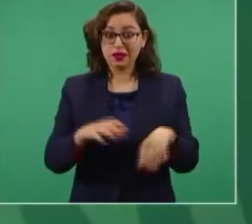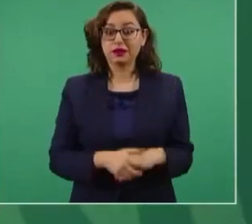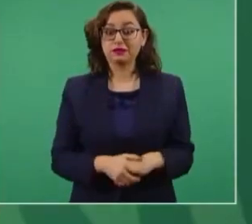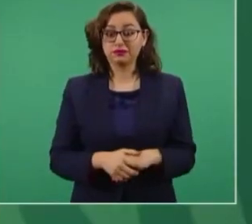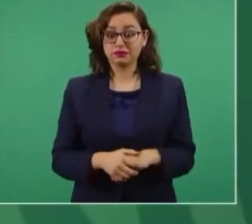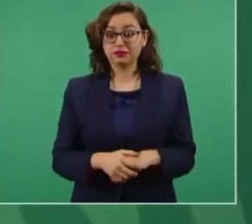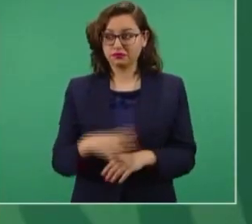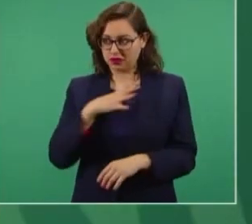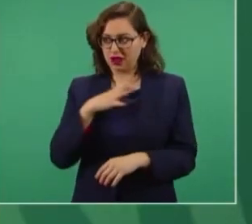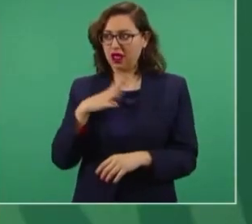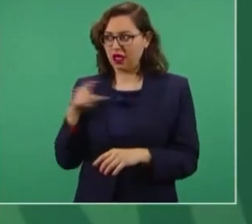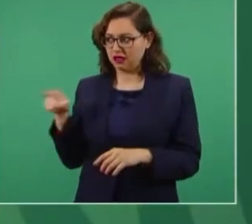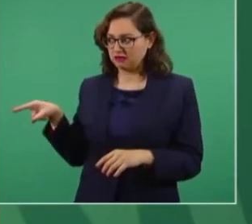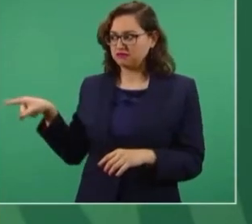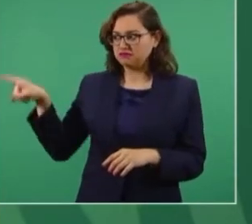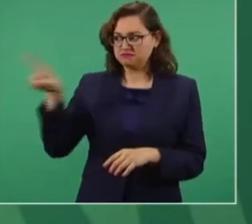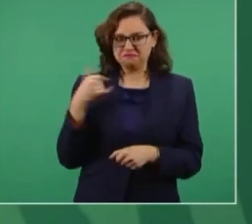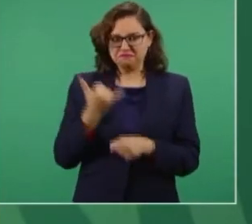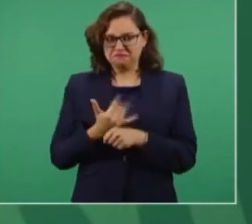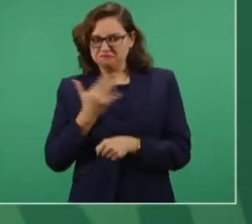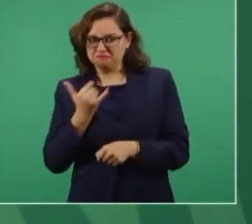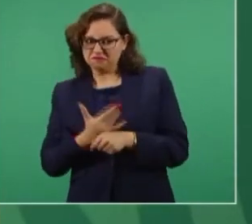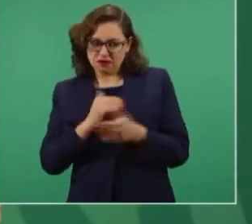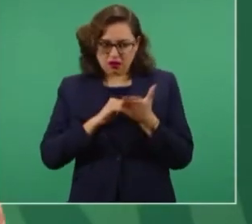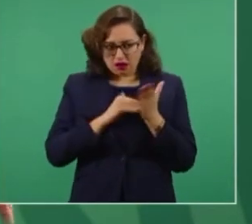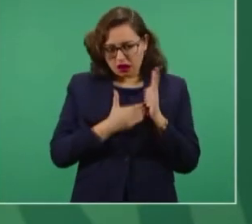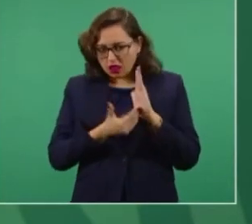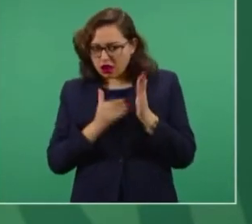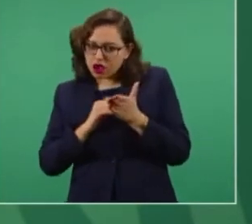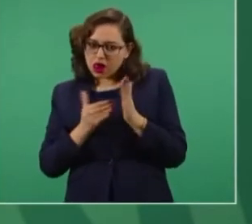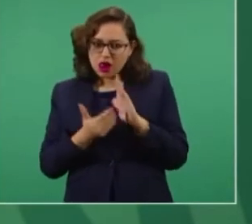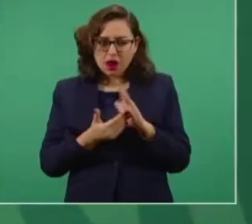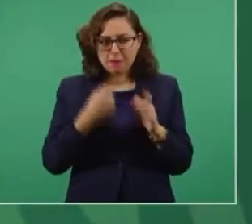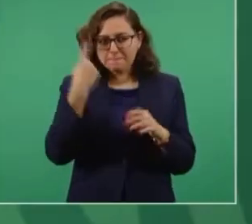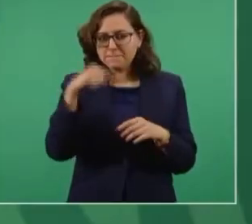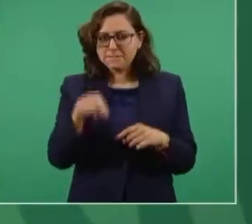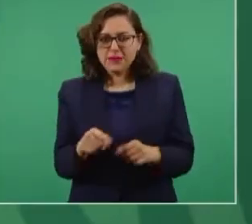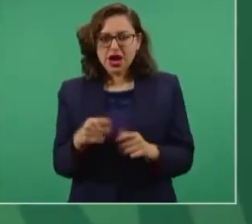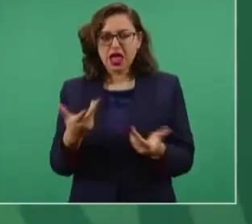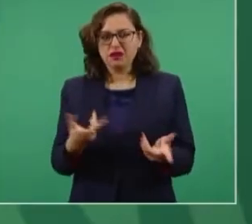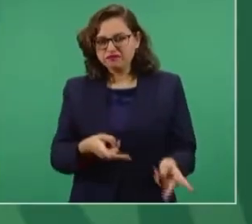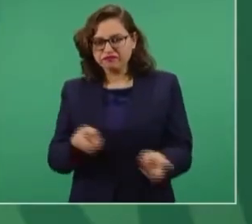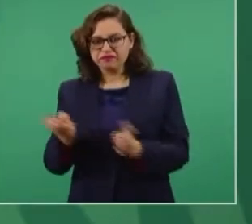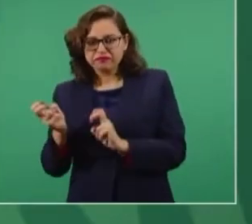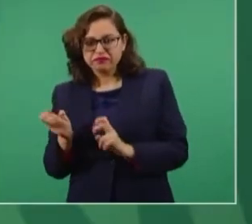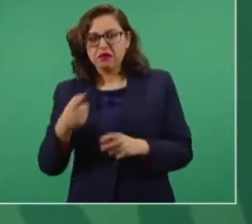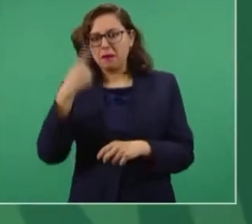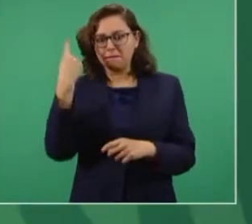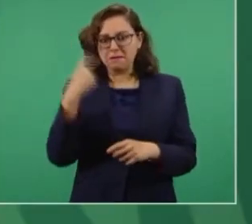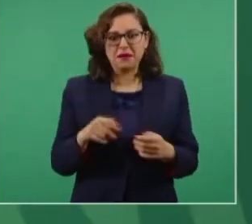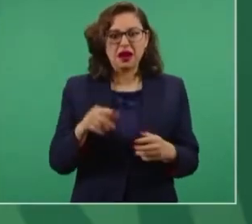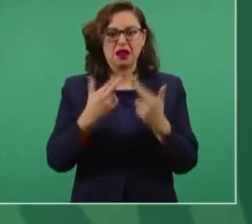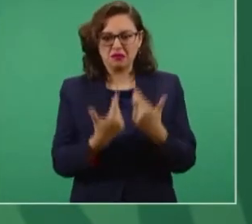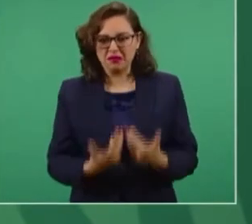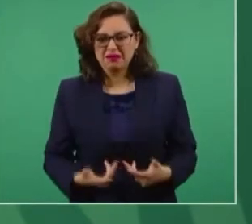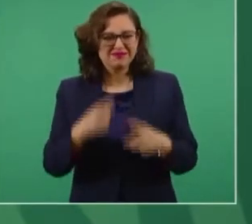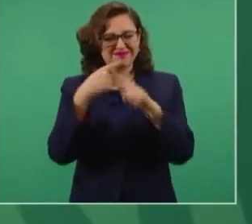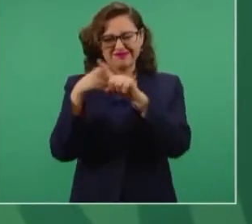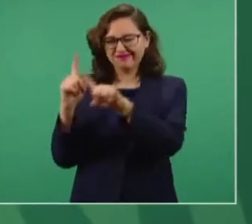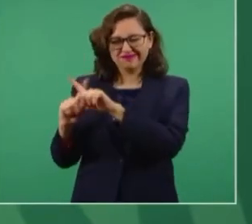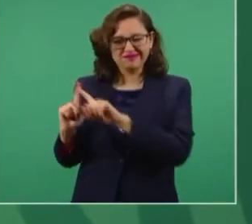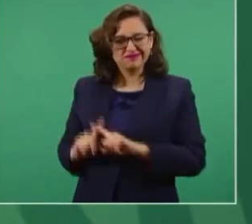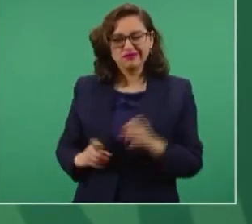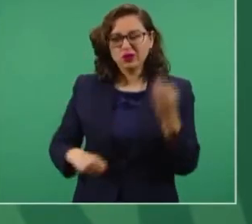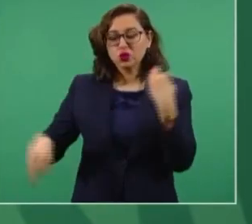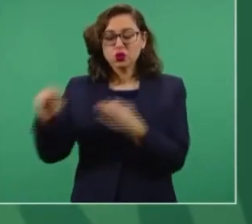todo lo que ha significado la